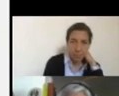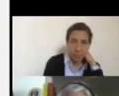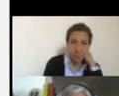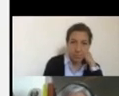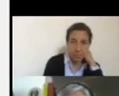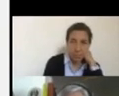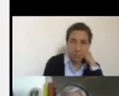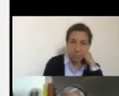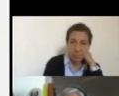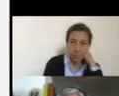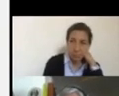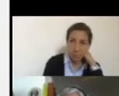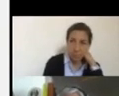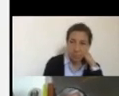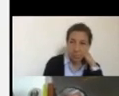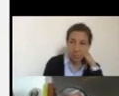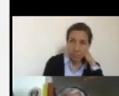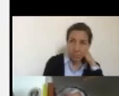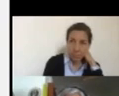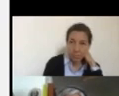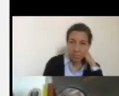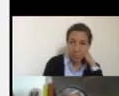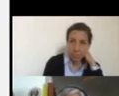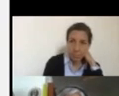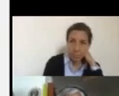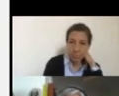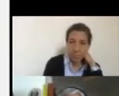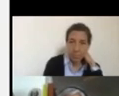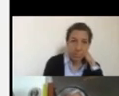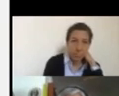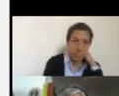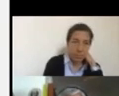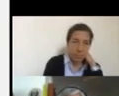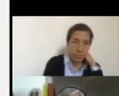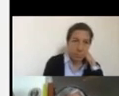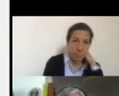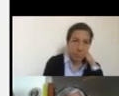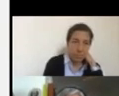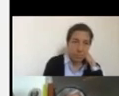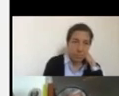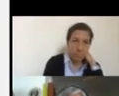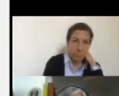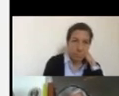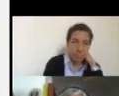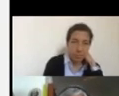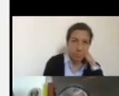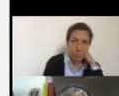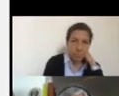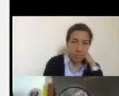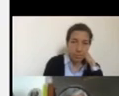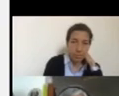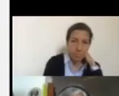destacar de verdad este mecanismo para la atención y protección de niñas y adolescentes embarazadas y o madres, que ya está el piloto